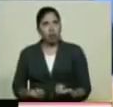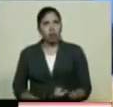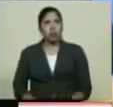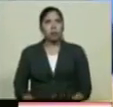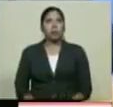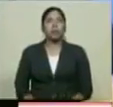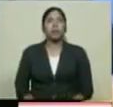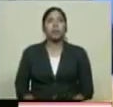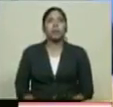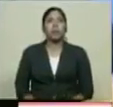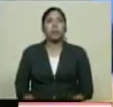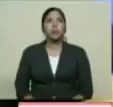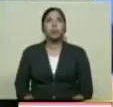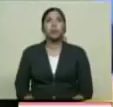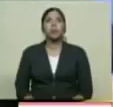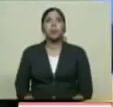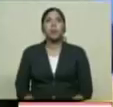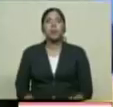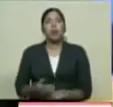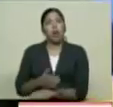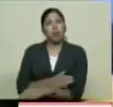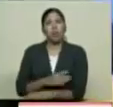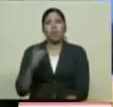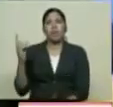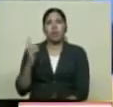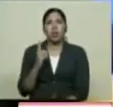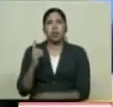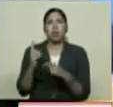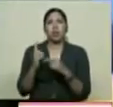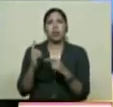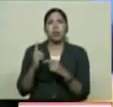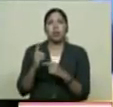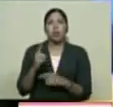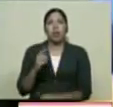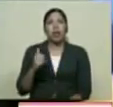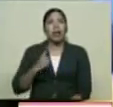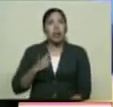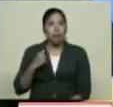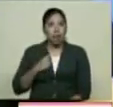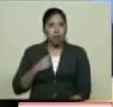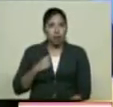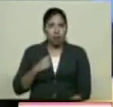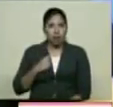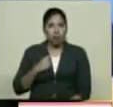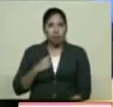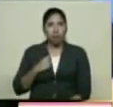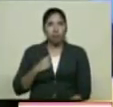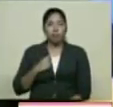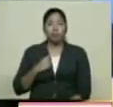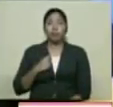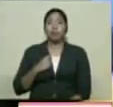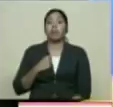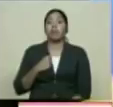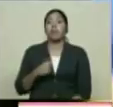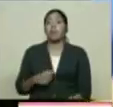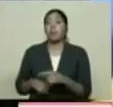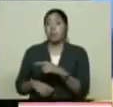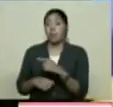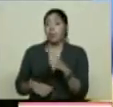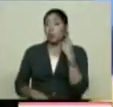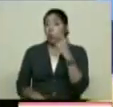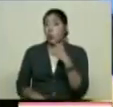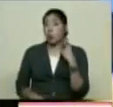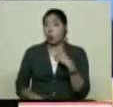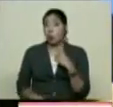decía Un comisario Que vino En su oportunidad Del Canadá Nos decía Que la vuelta Internacional A la azulita Como es por